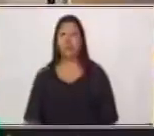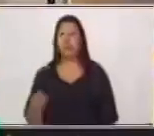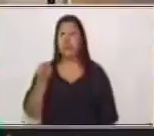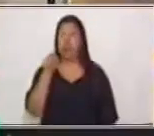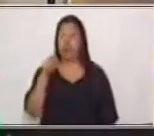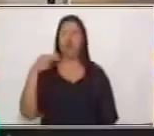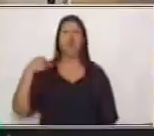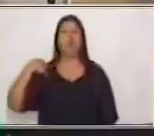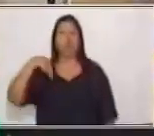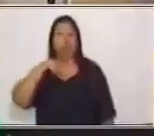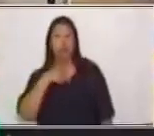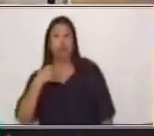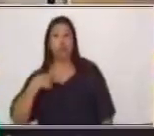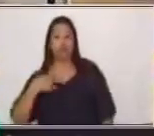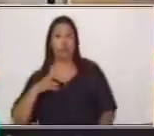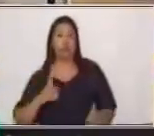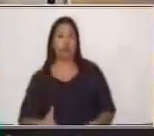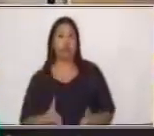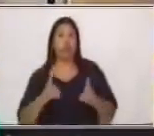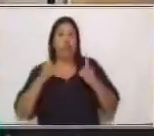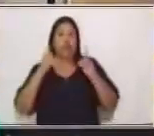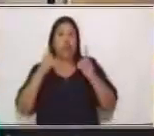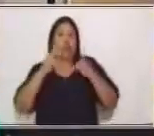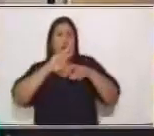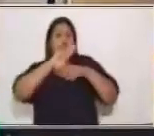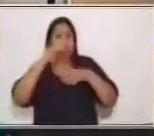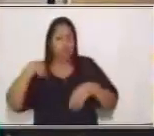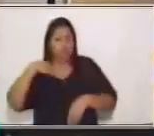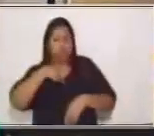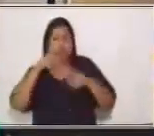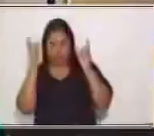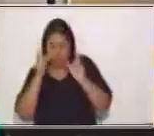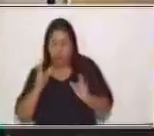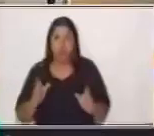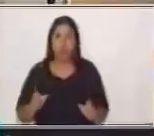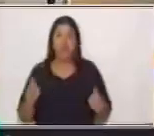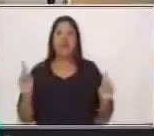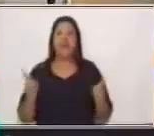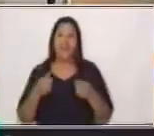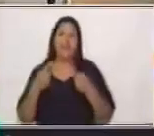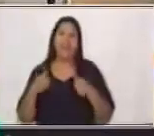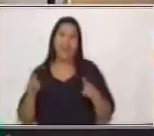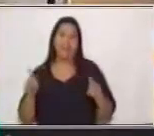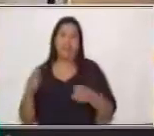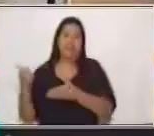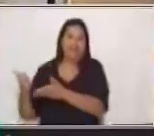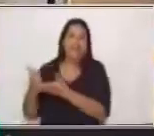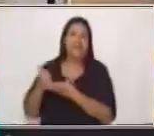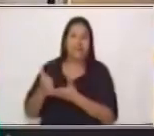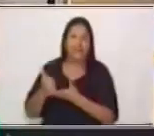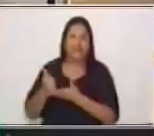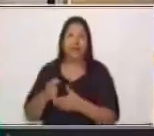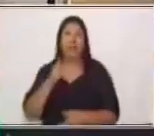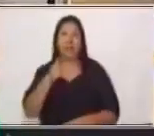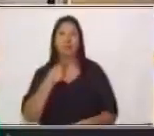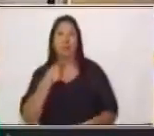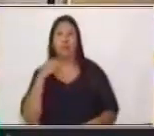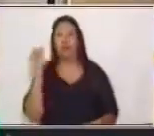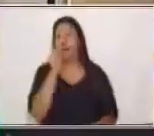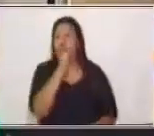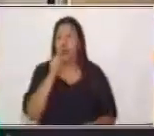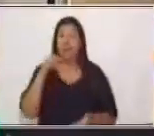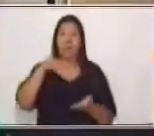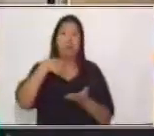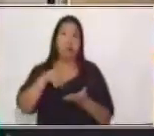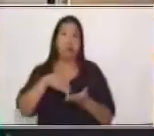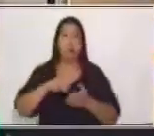desarrollemos las destrezas de nuestro cuerpo y la música se presta mucho para eso, si a te gusta cantar, bailar y